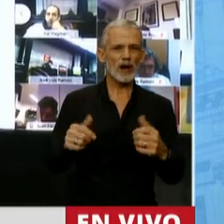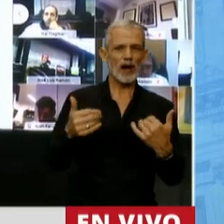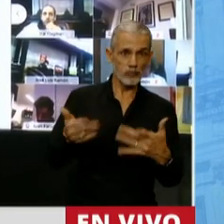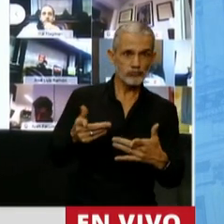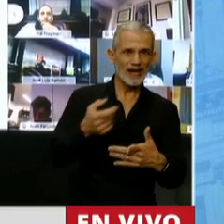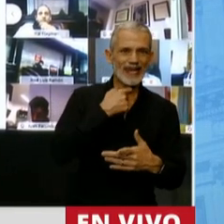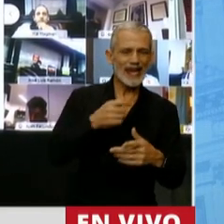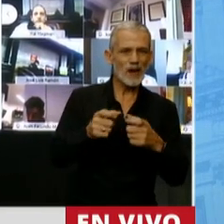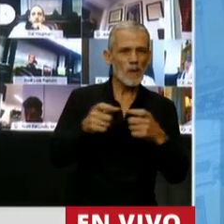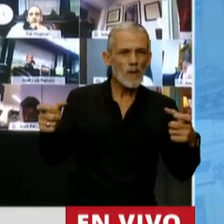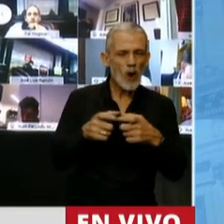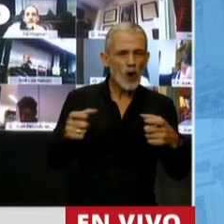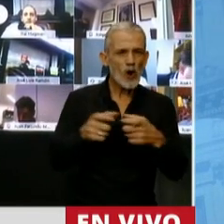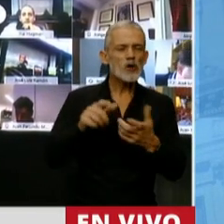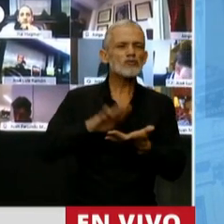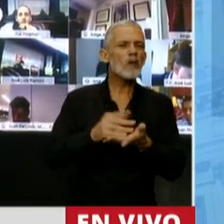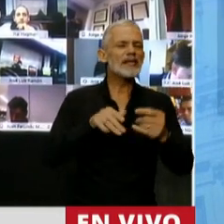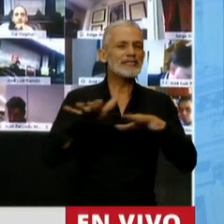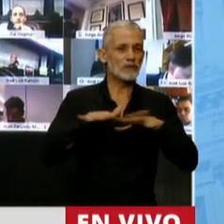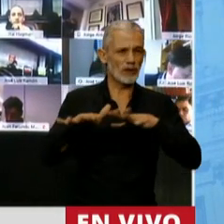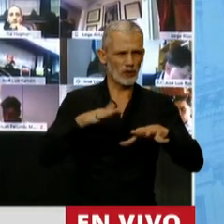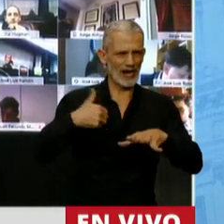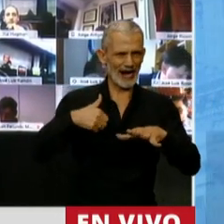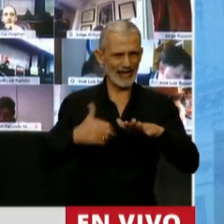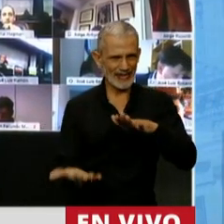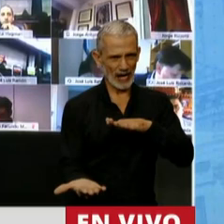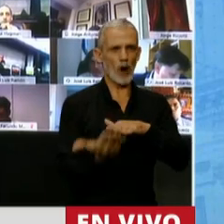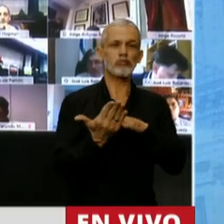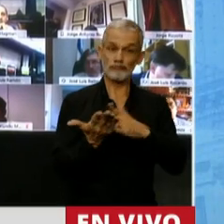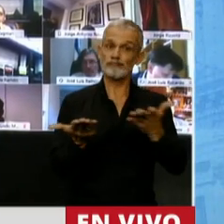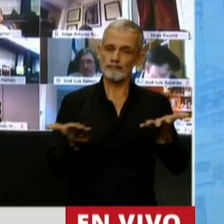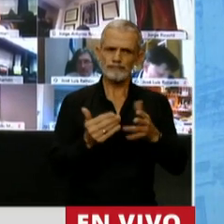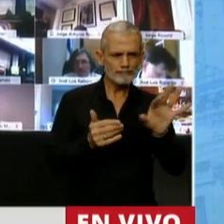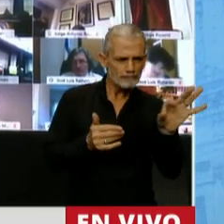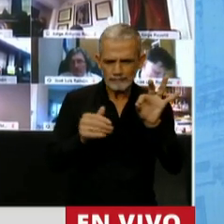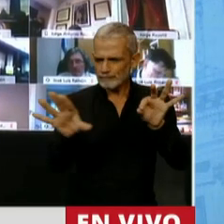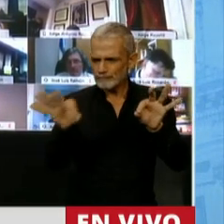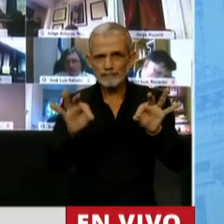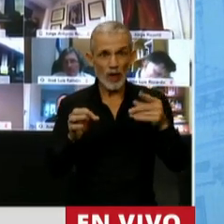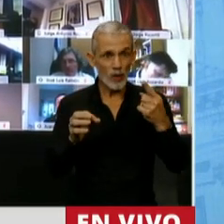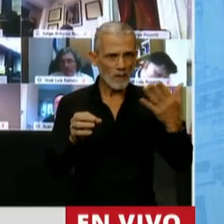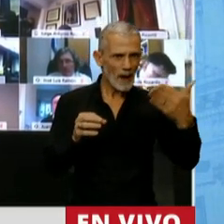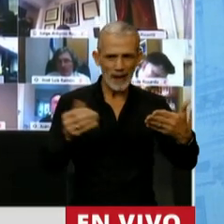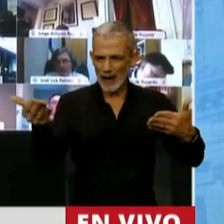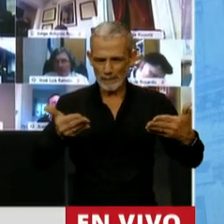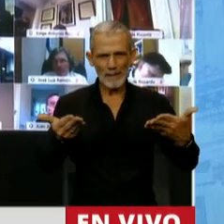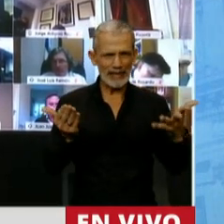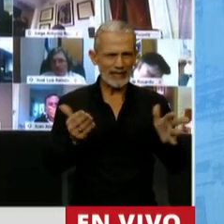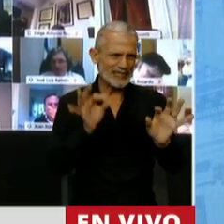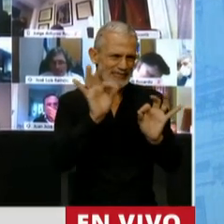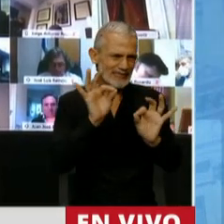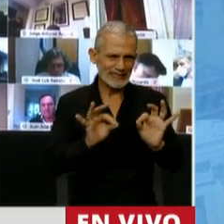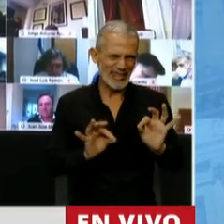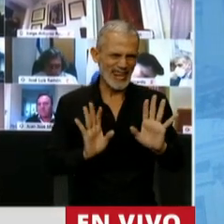entrar en ese bono respecto de la situación de la Argentina. Por lo tanto, voy a tomar ambos documentos para hacer algunas referencias.